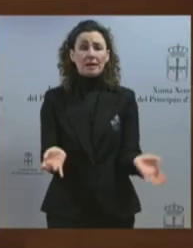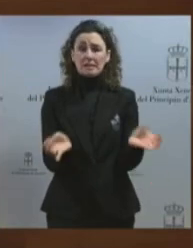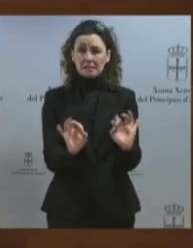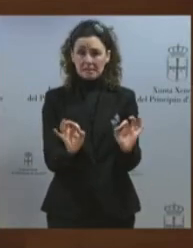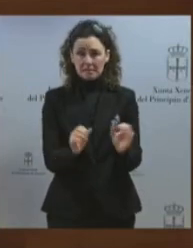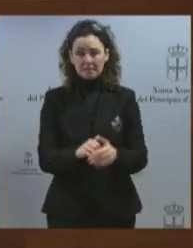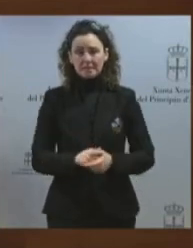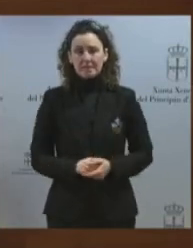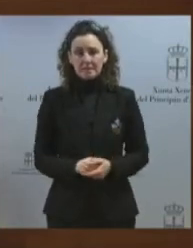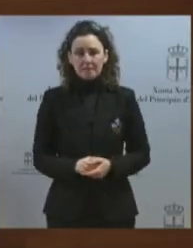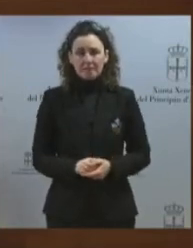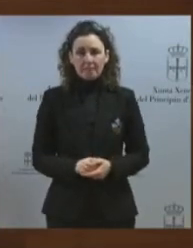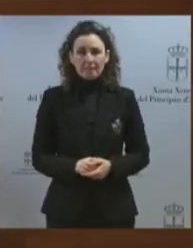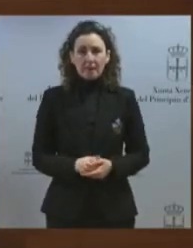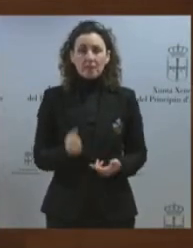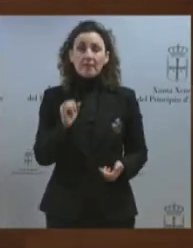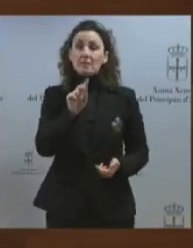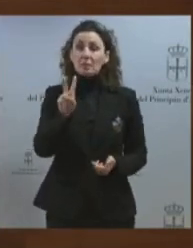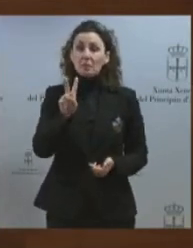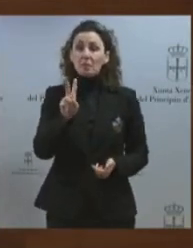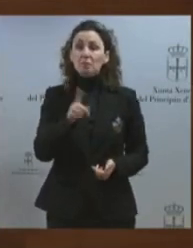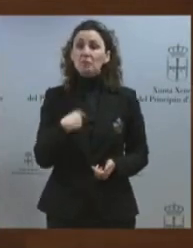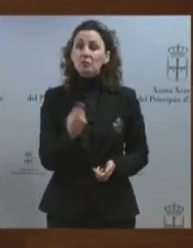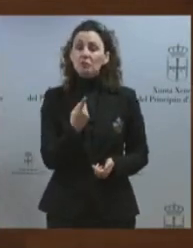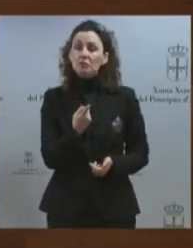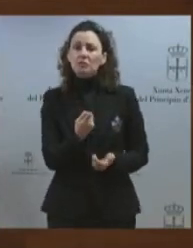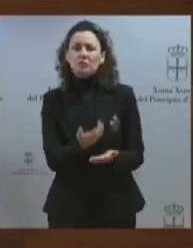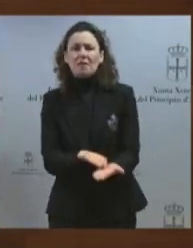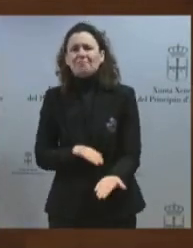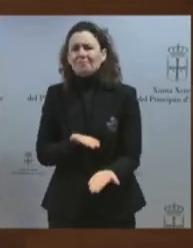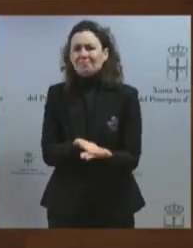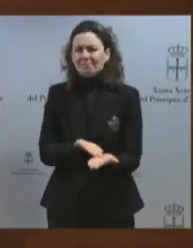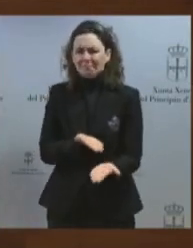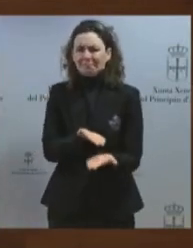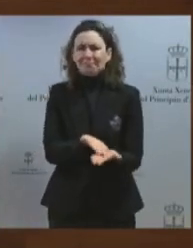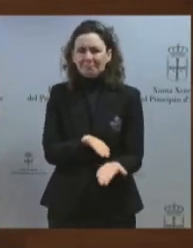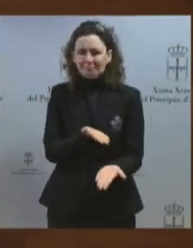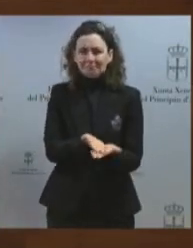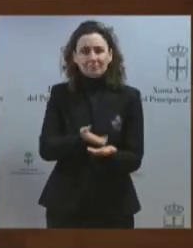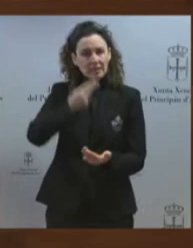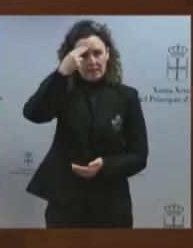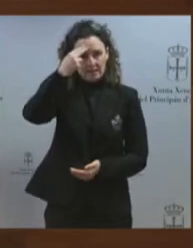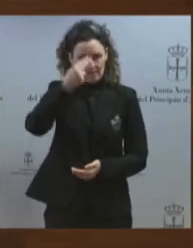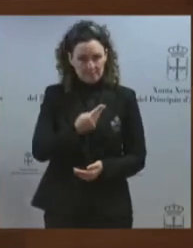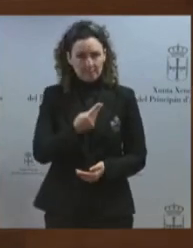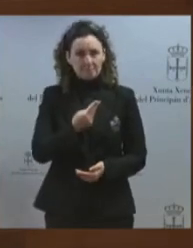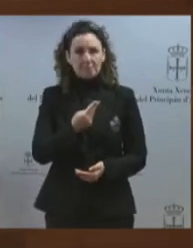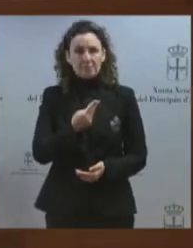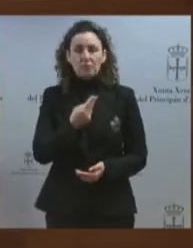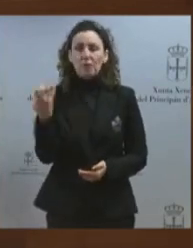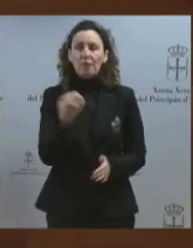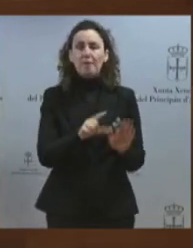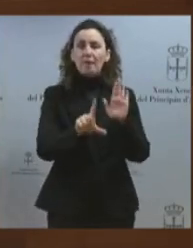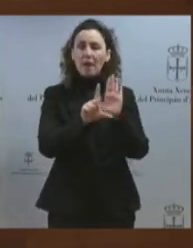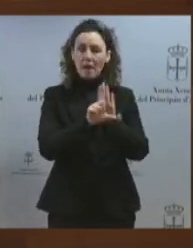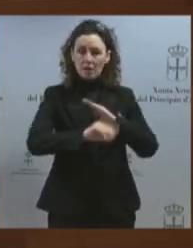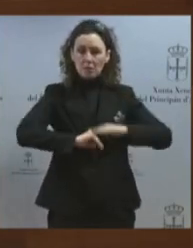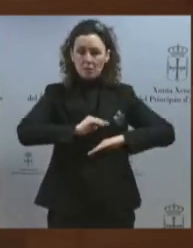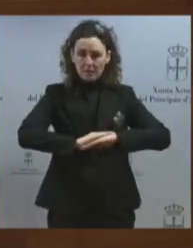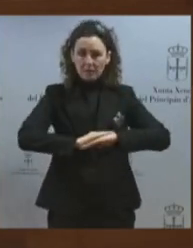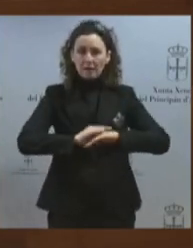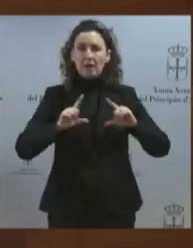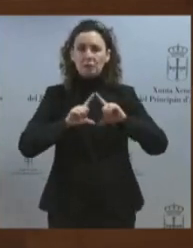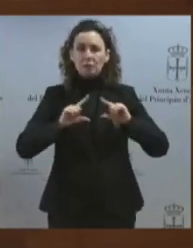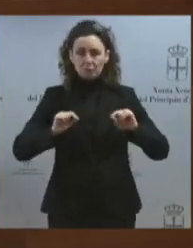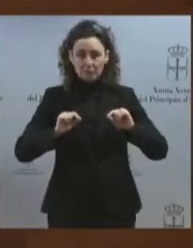hemos reclamado una y otra vez el máximo respeto a la ley por parte del Gobierno de Asturias y especialmente en